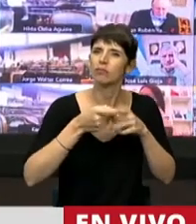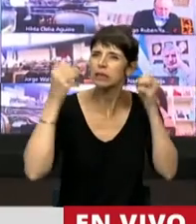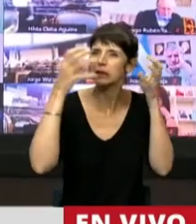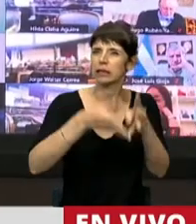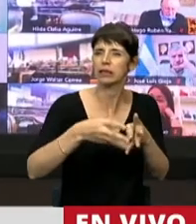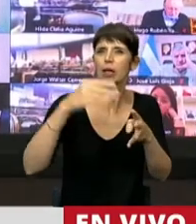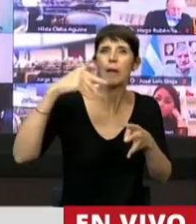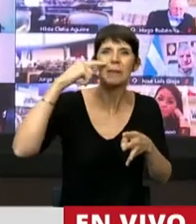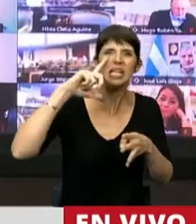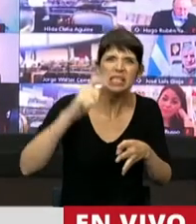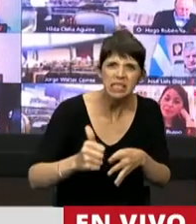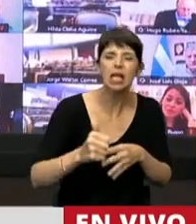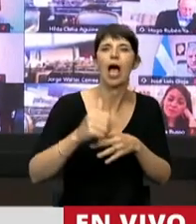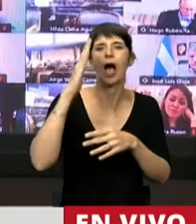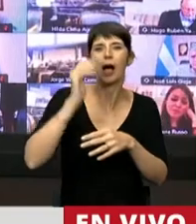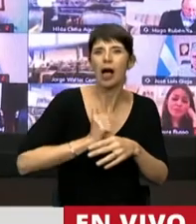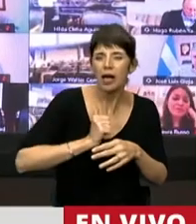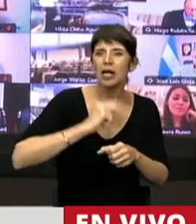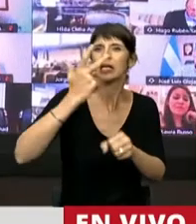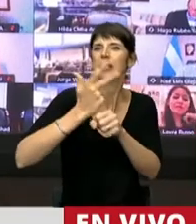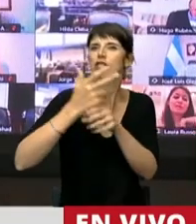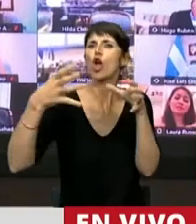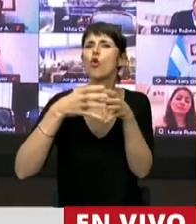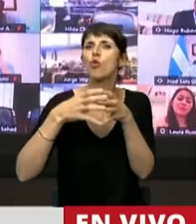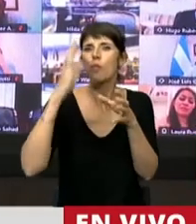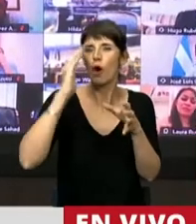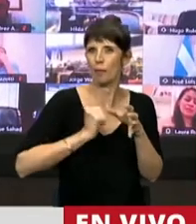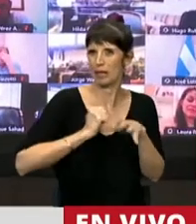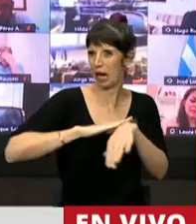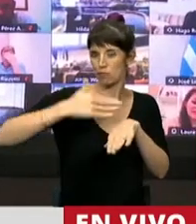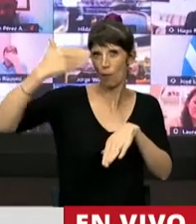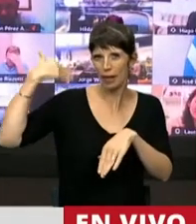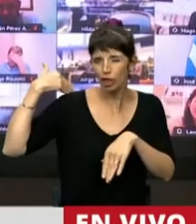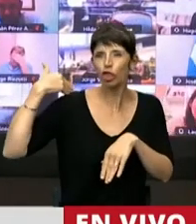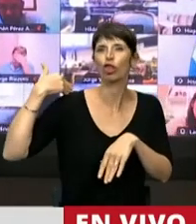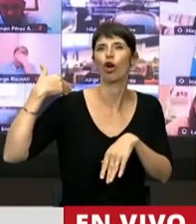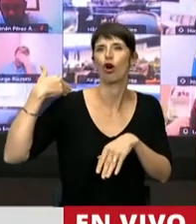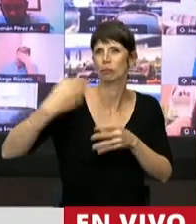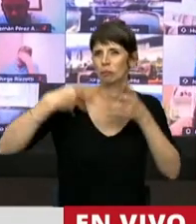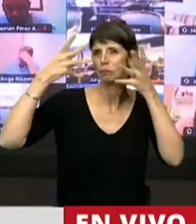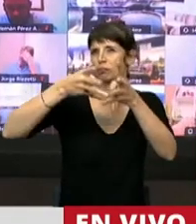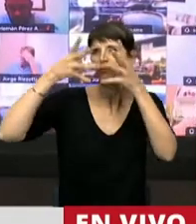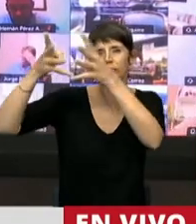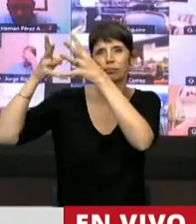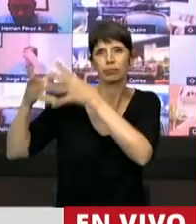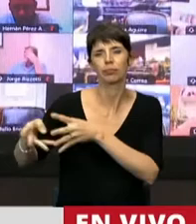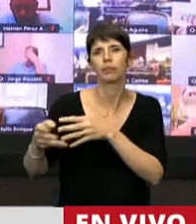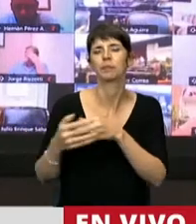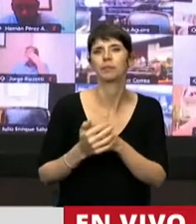estuvo a cargo del ejército, del tercer cuerpo del ejército de ese entonces, pero era combatido por un